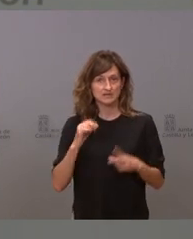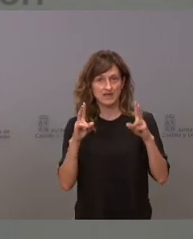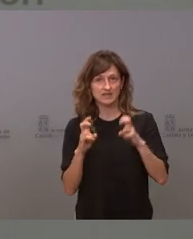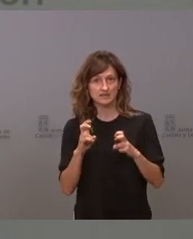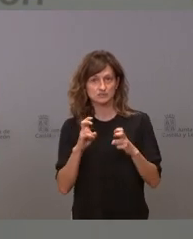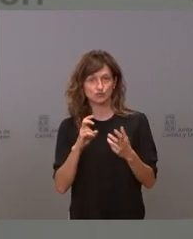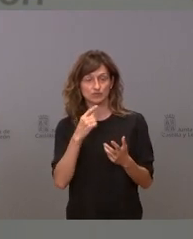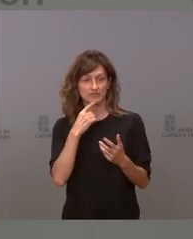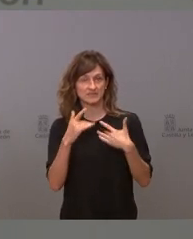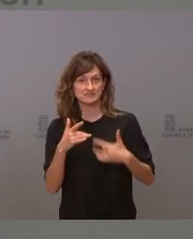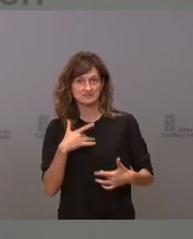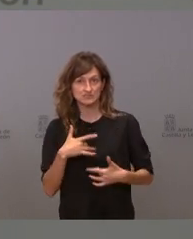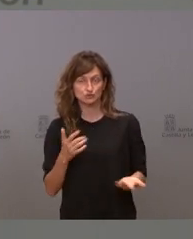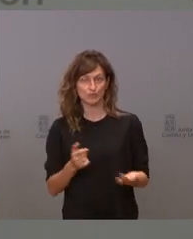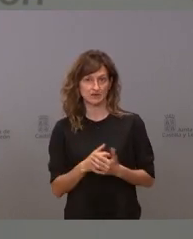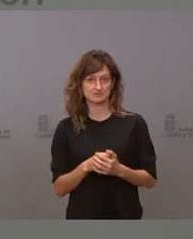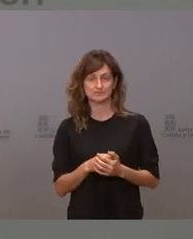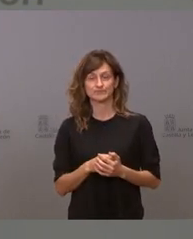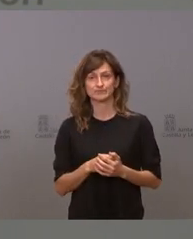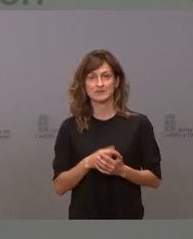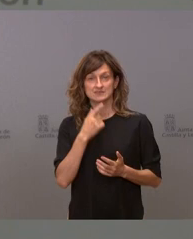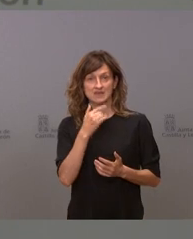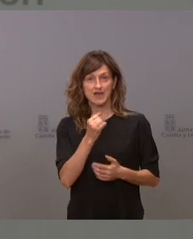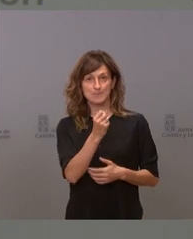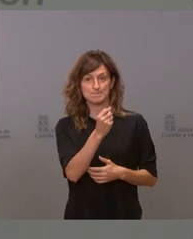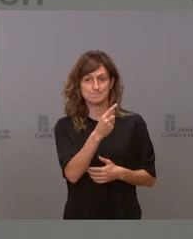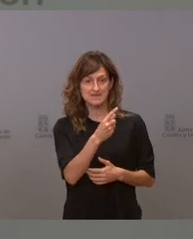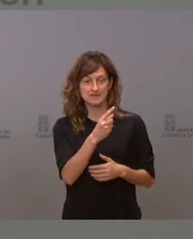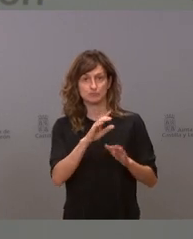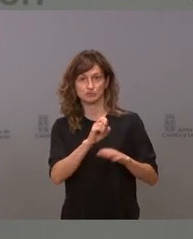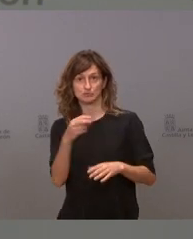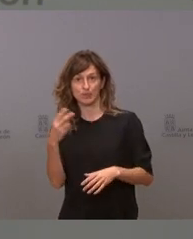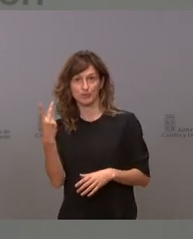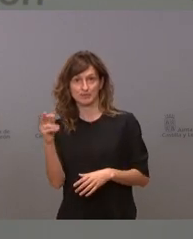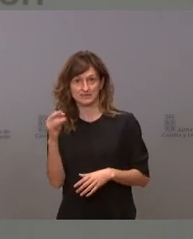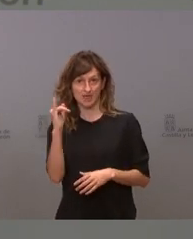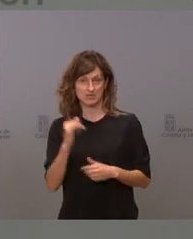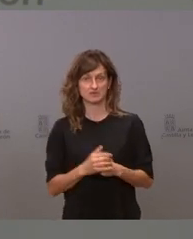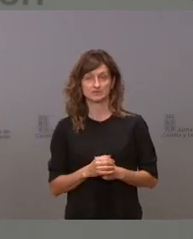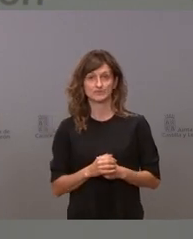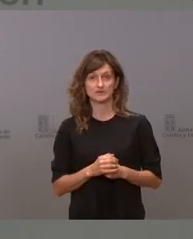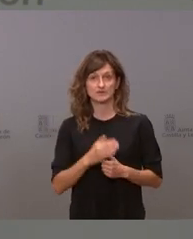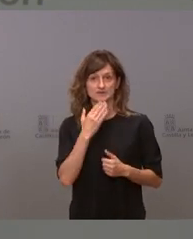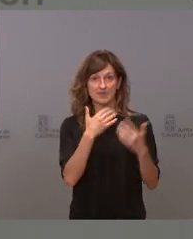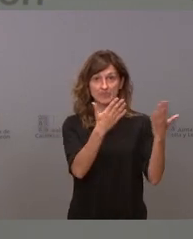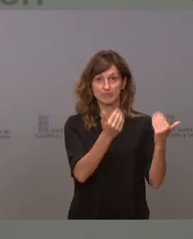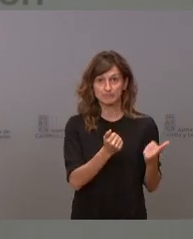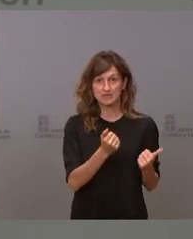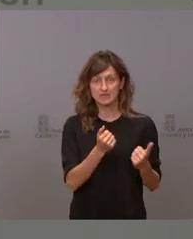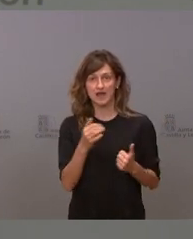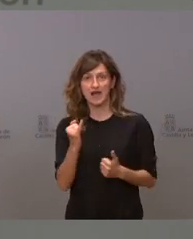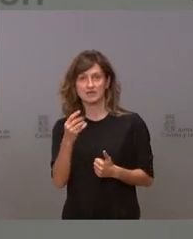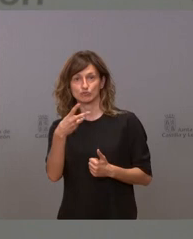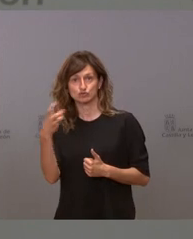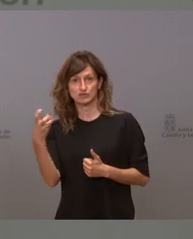% de síntomas claro cuando tienes 1000 pues tienes 20 y cuando tienes 10.000 pues tienes 200